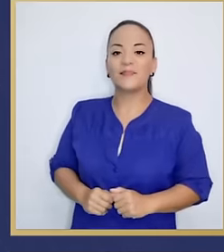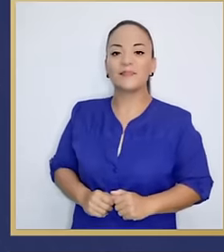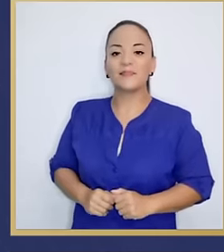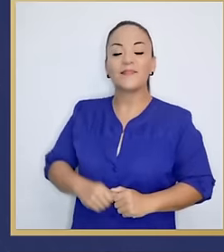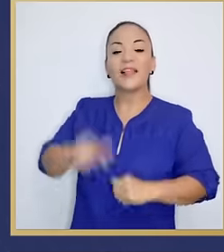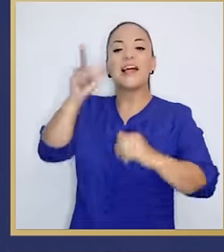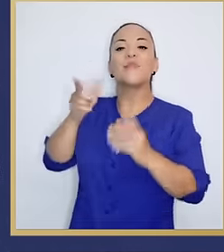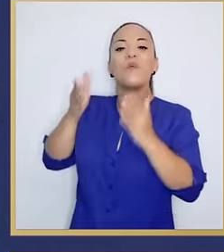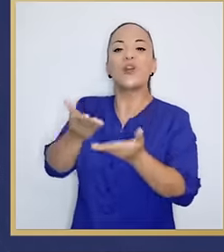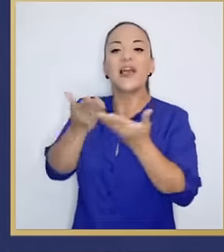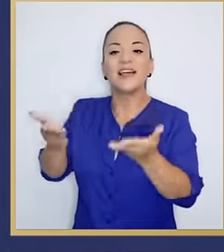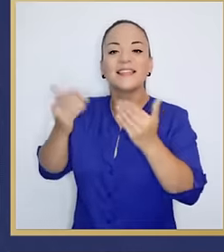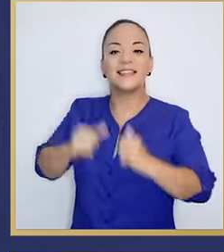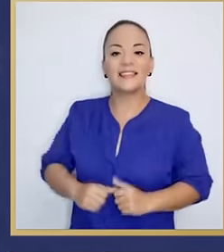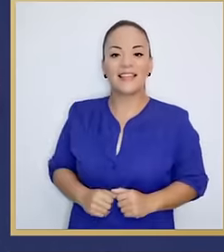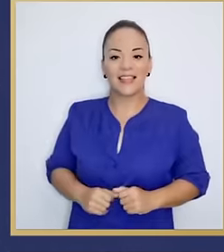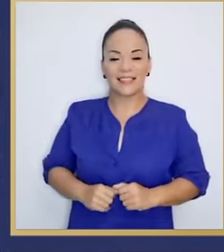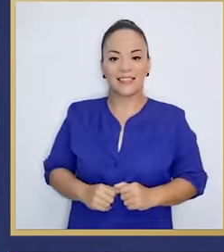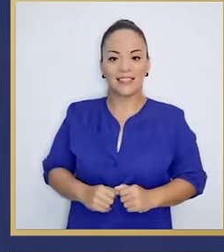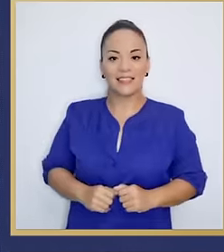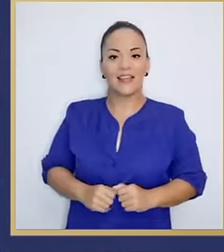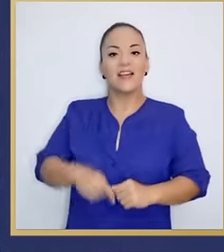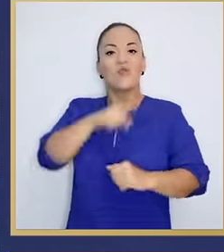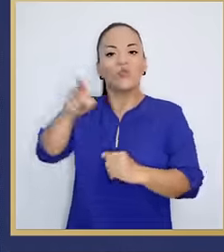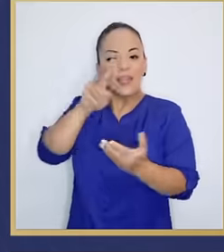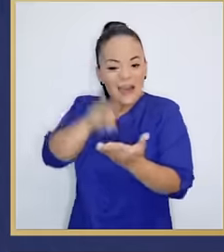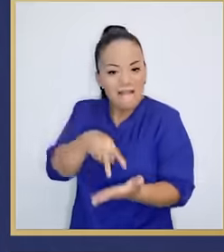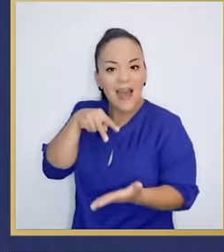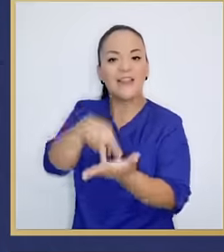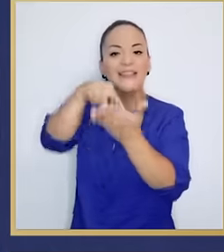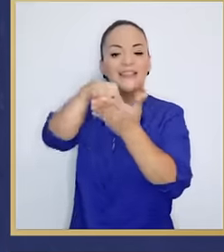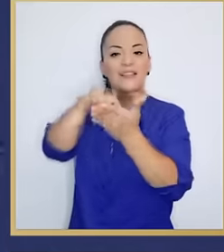debo ciego! ¡Levanten, Limón! ¡No se dejen!